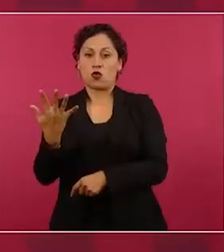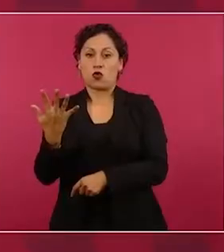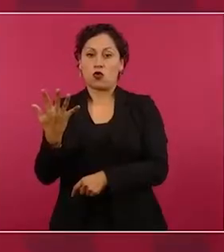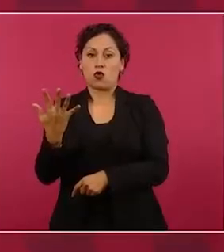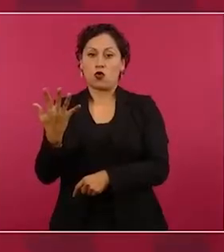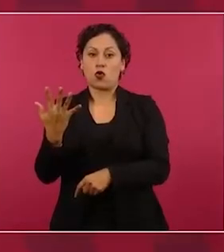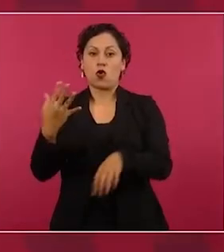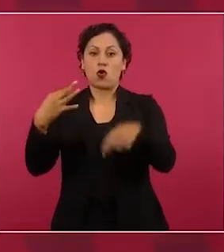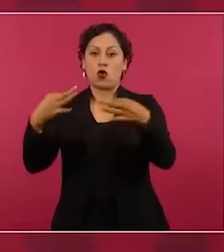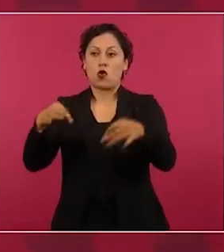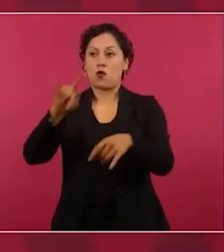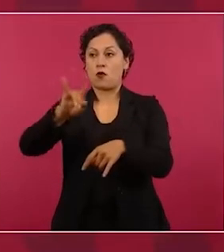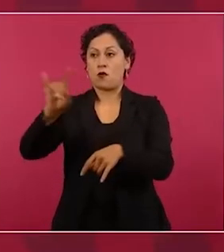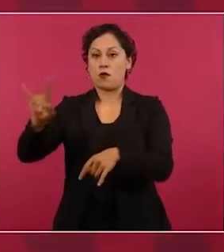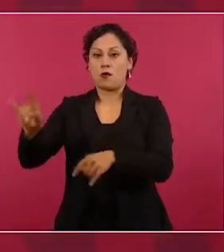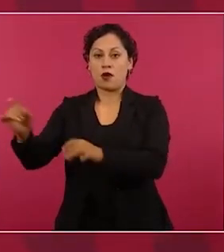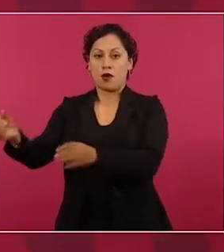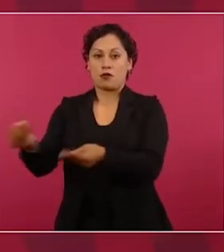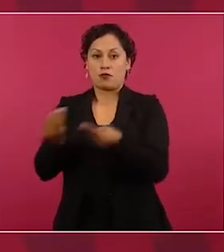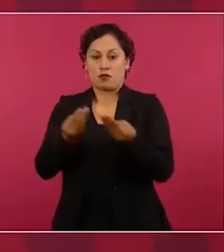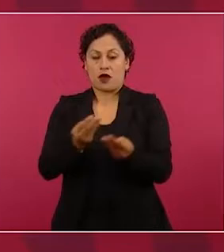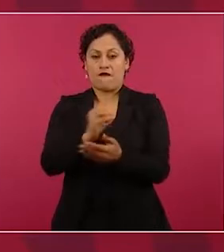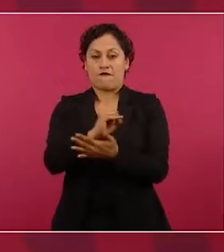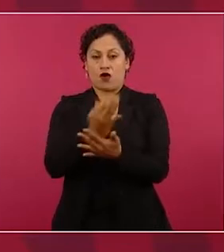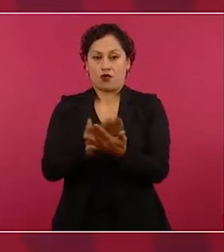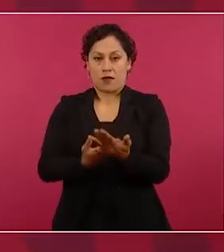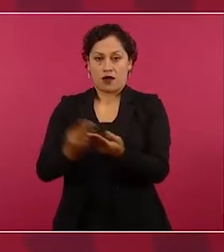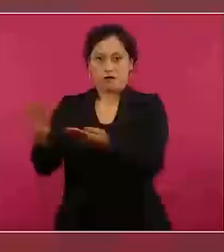Me dice, aquí está el informe.